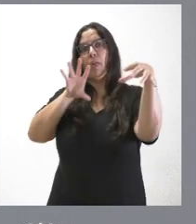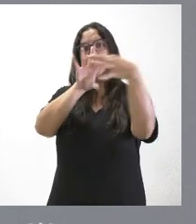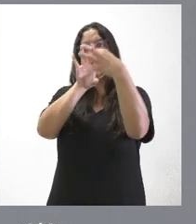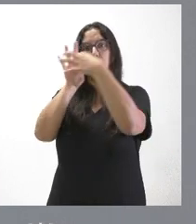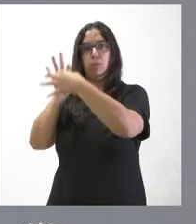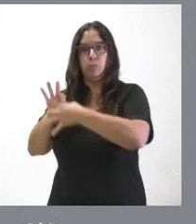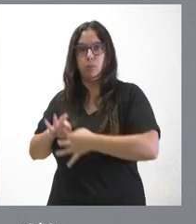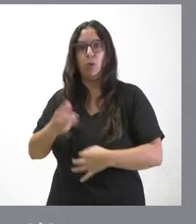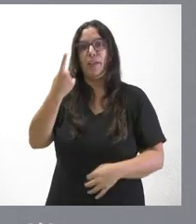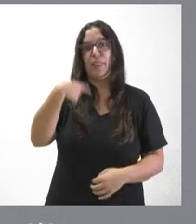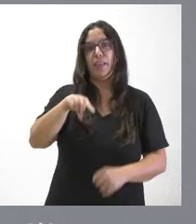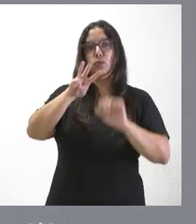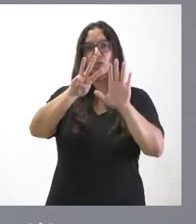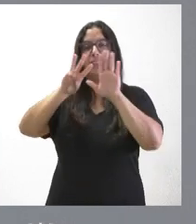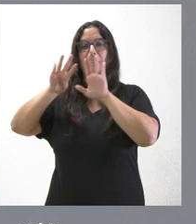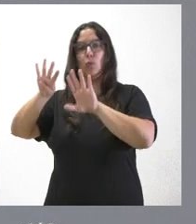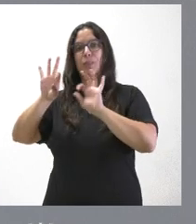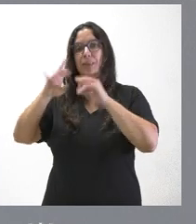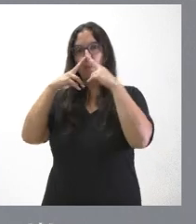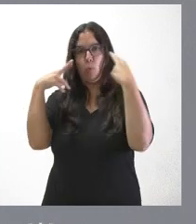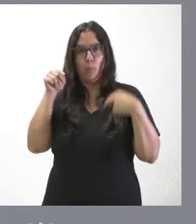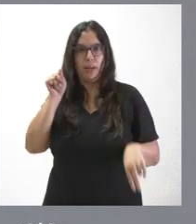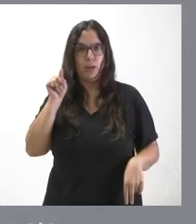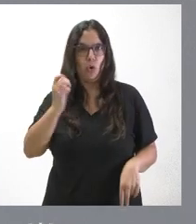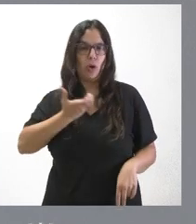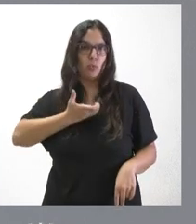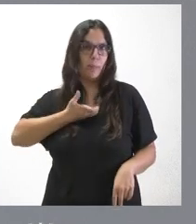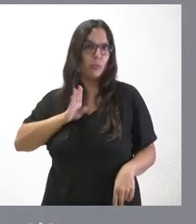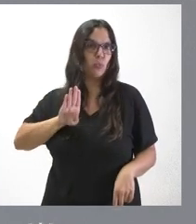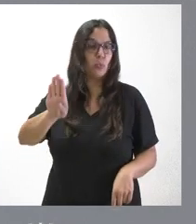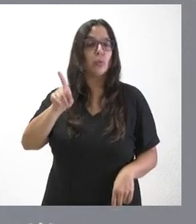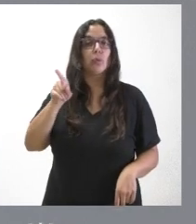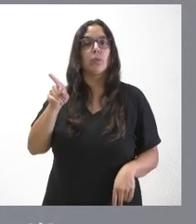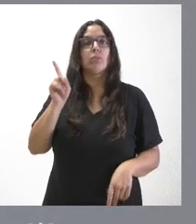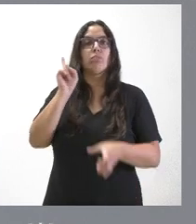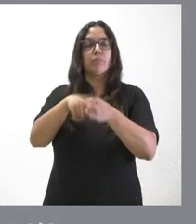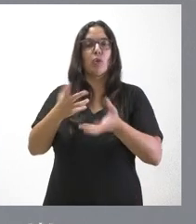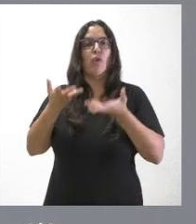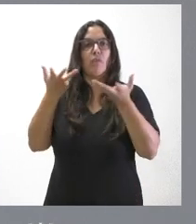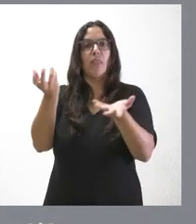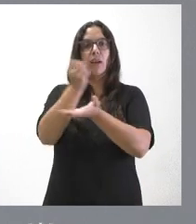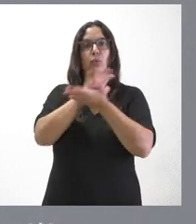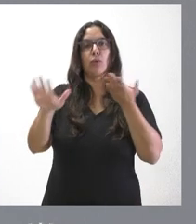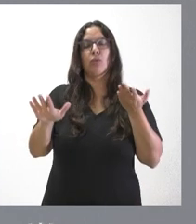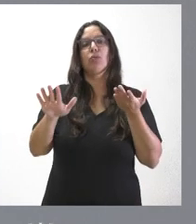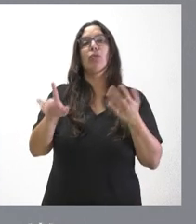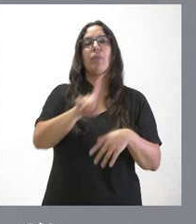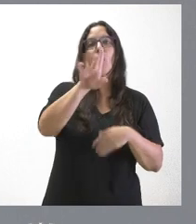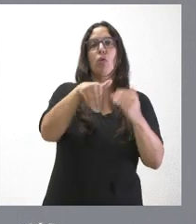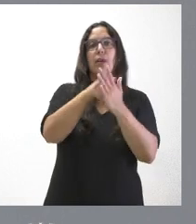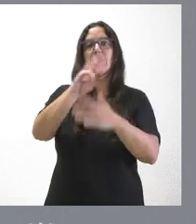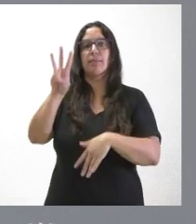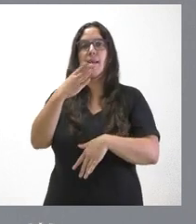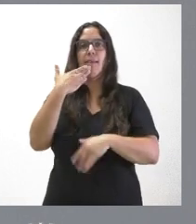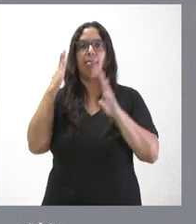titularidad de las entidades locales adheridos a esta oferta gratuita de plazas de uno a tres años, con su distribución tanto